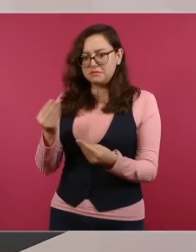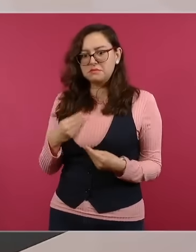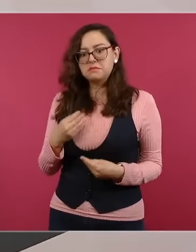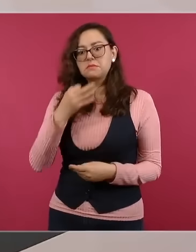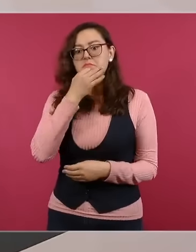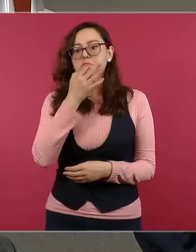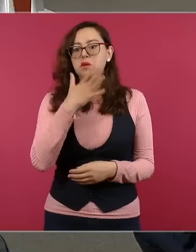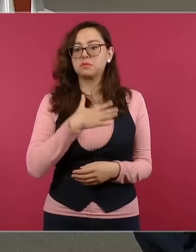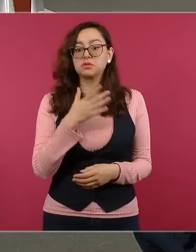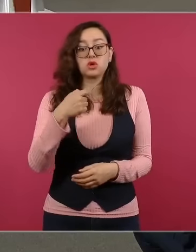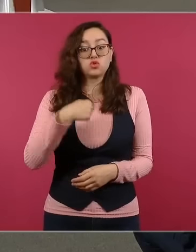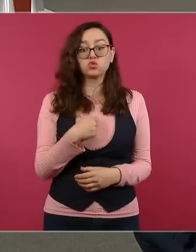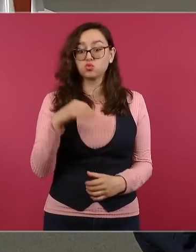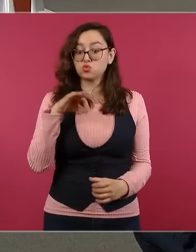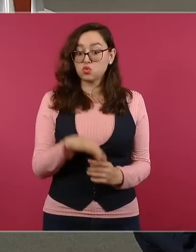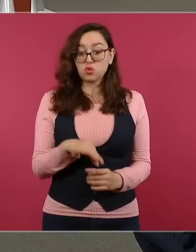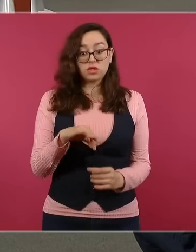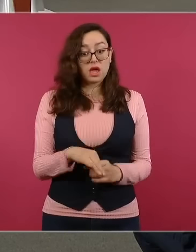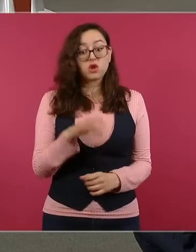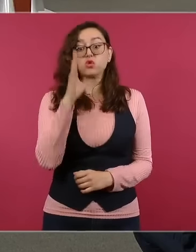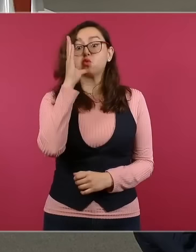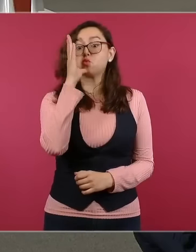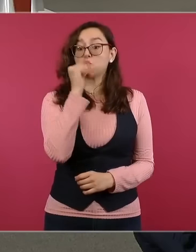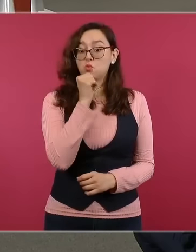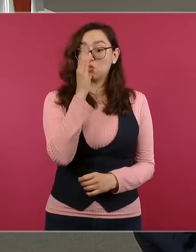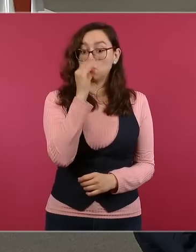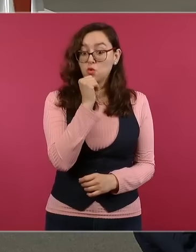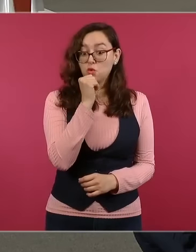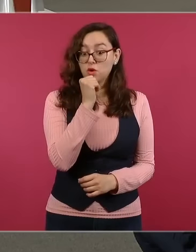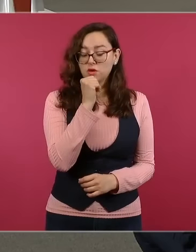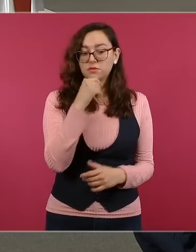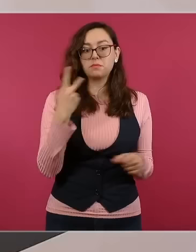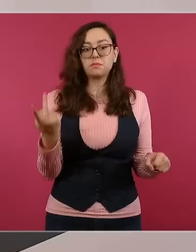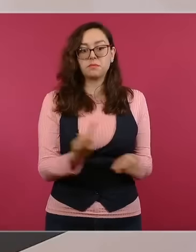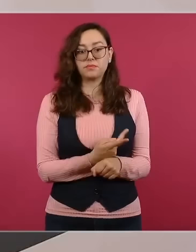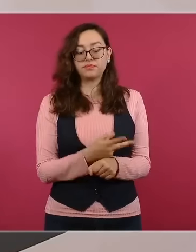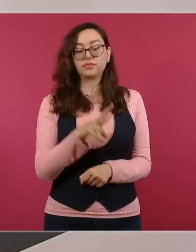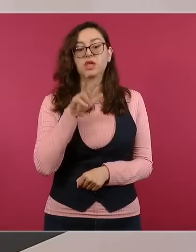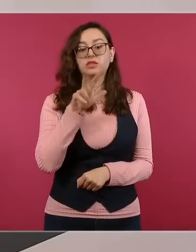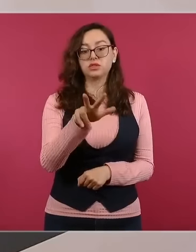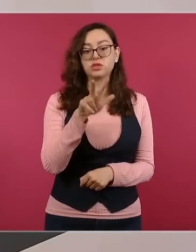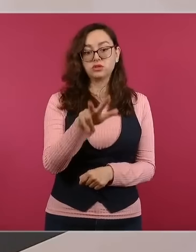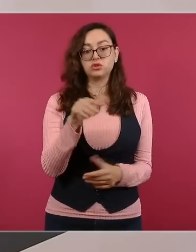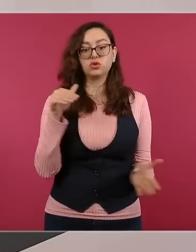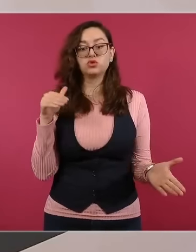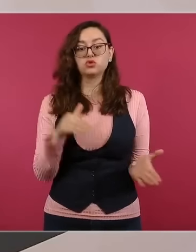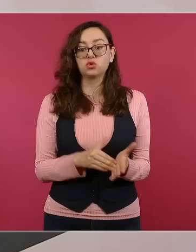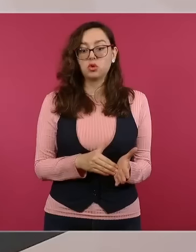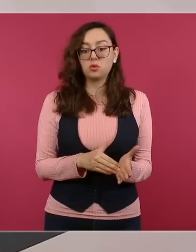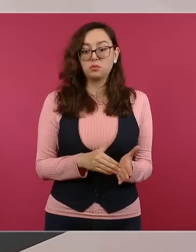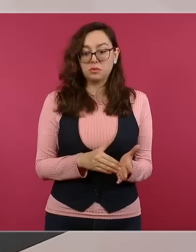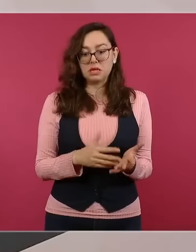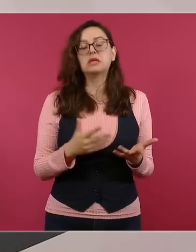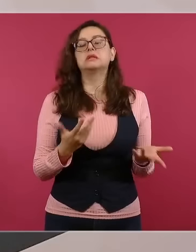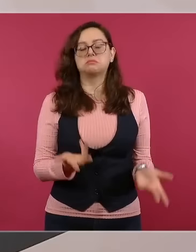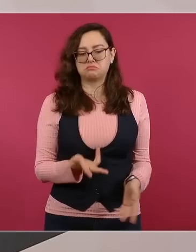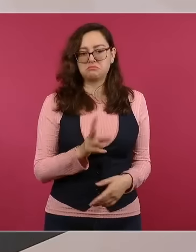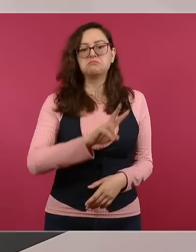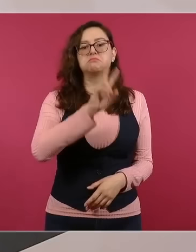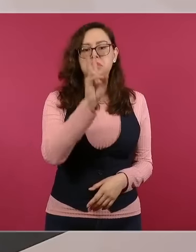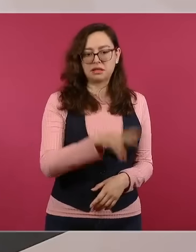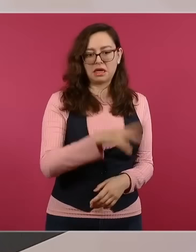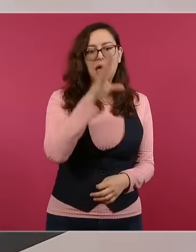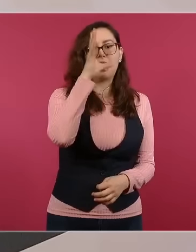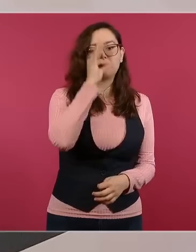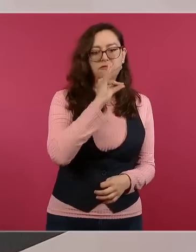o sea, que no iban a poder votar por las irregularidades, se vio que 18 mil 760 son por irregularidades y